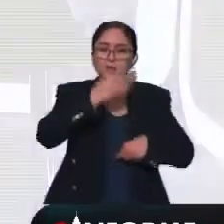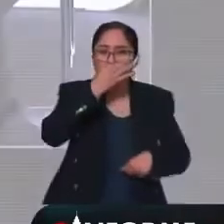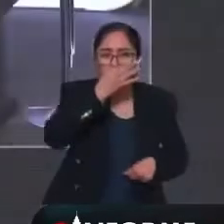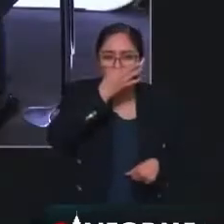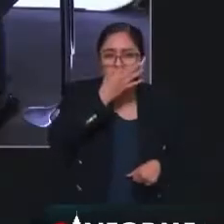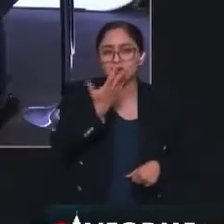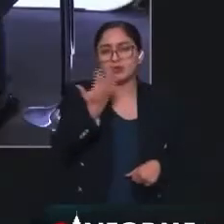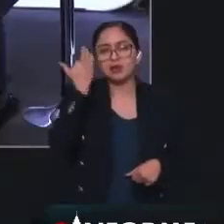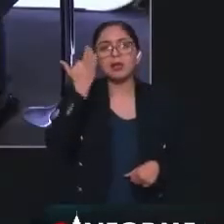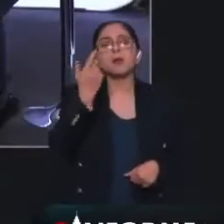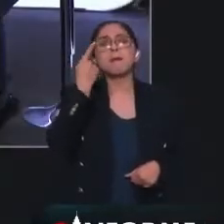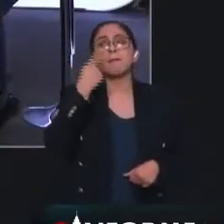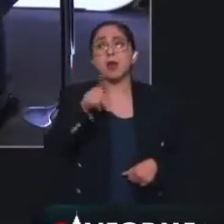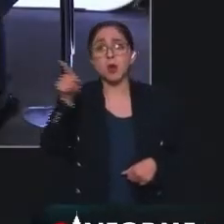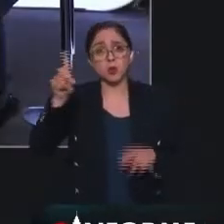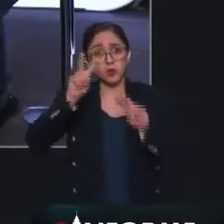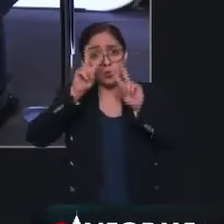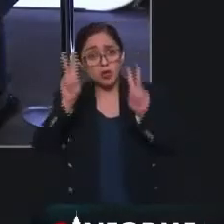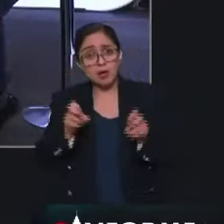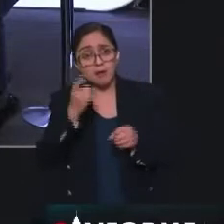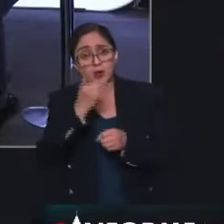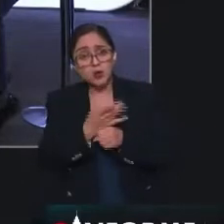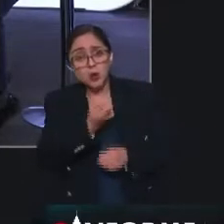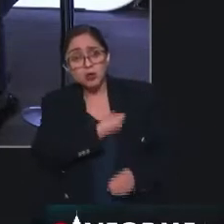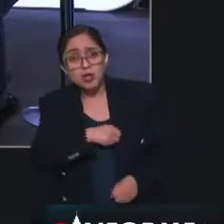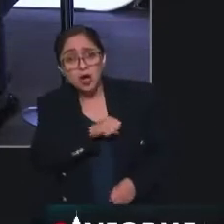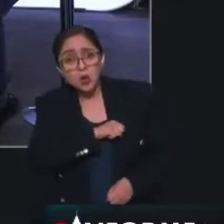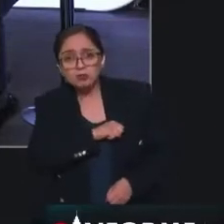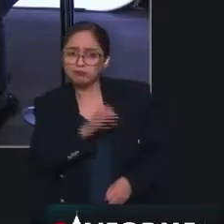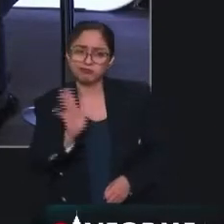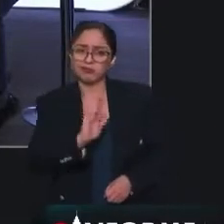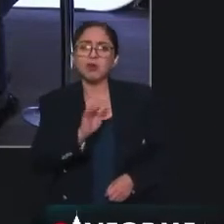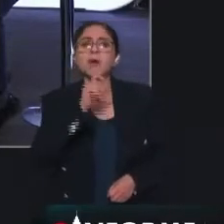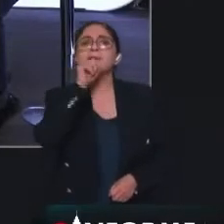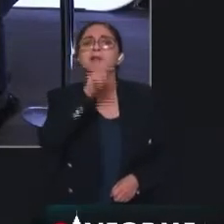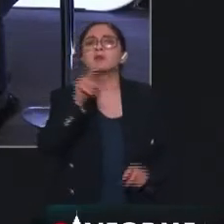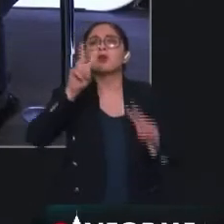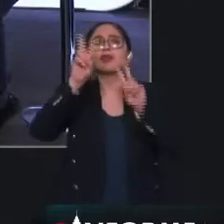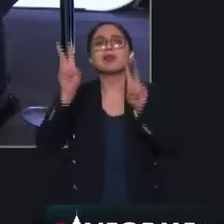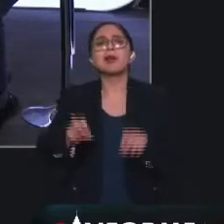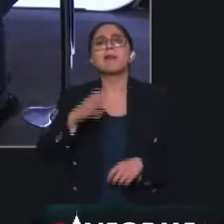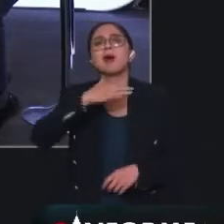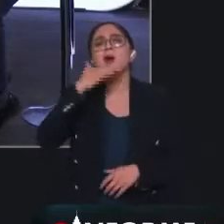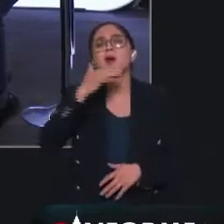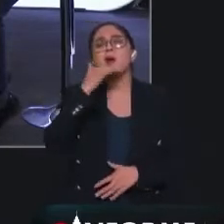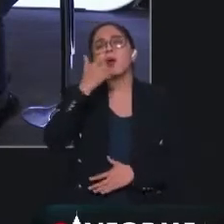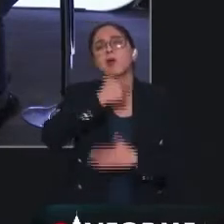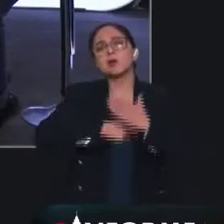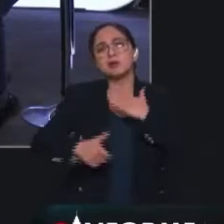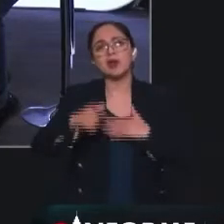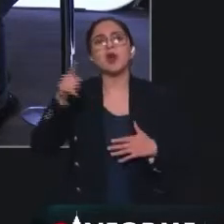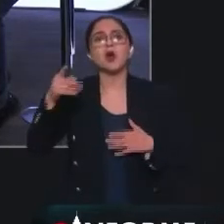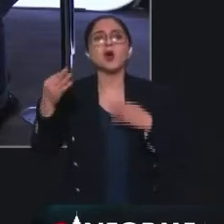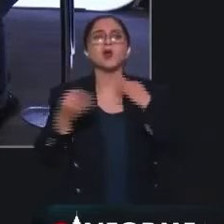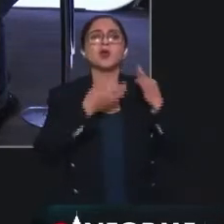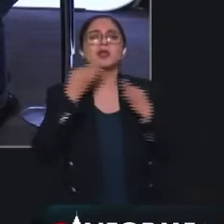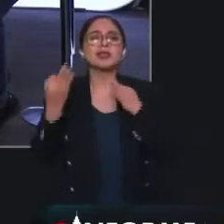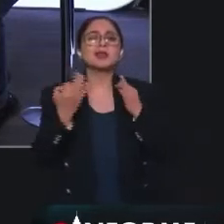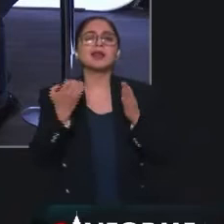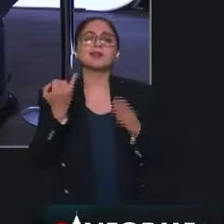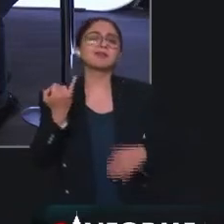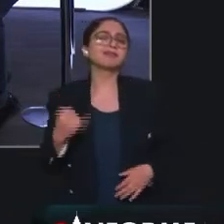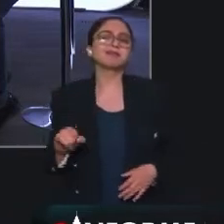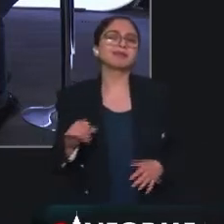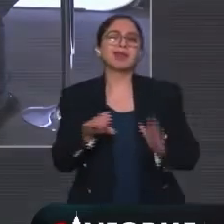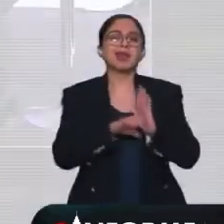No, ha habido muchas más. Por ejemplo, corrupción. Acusan al presidente López Obrador de corrupción con noticias tan absurdas como